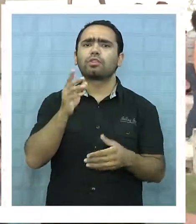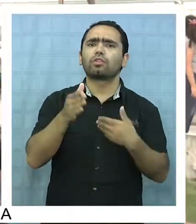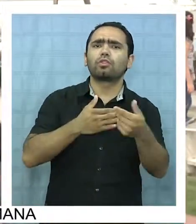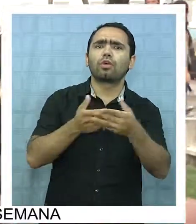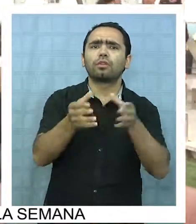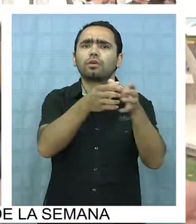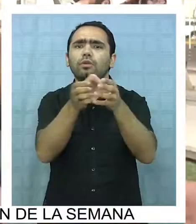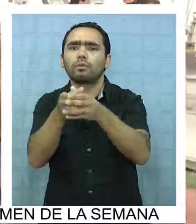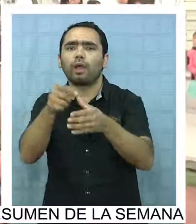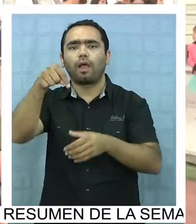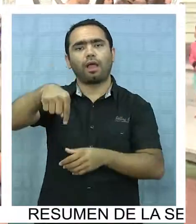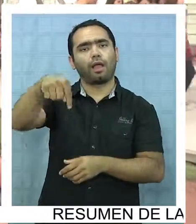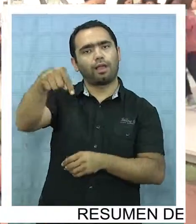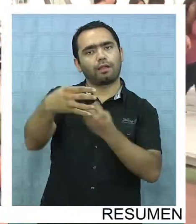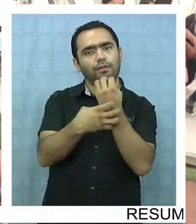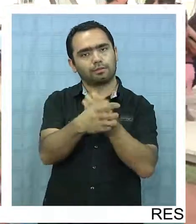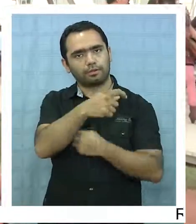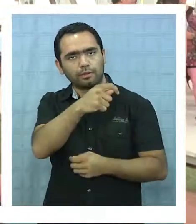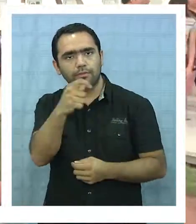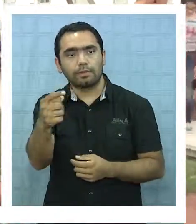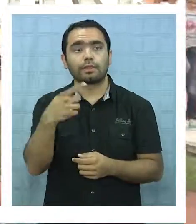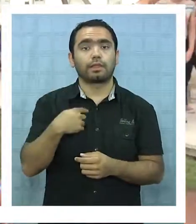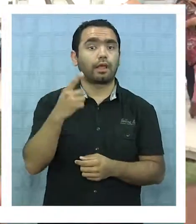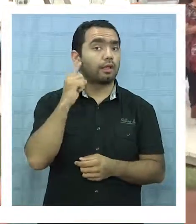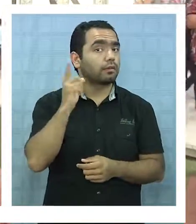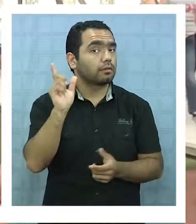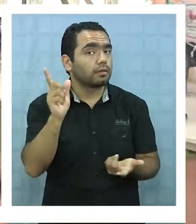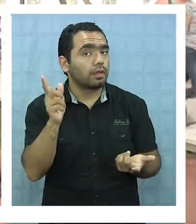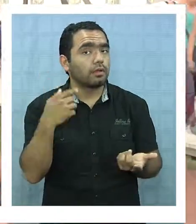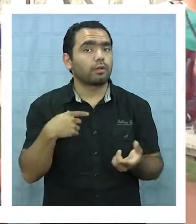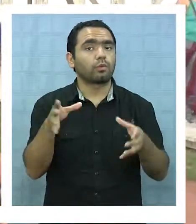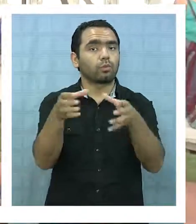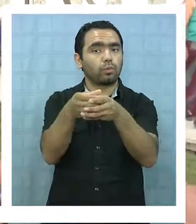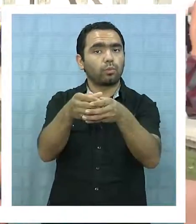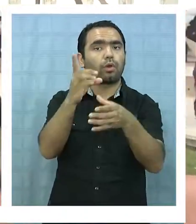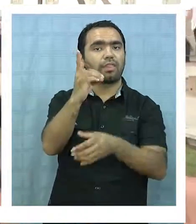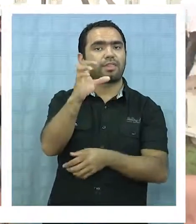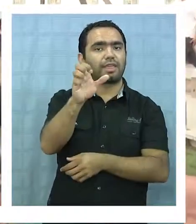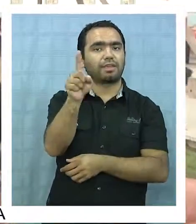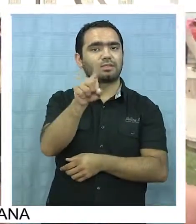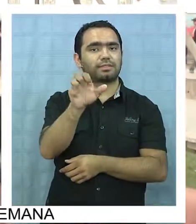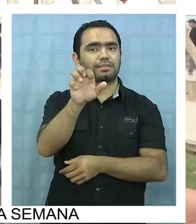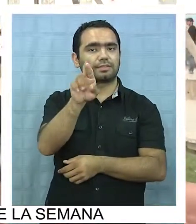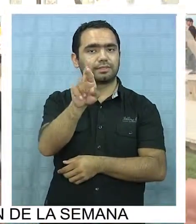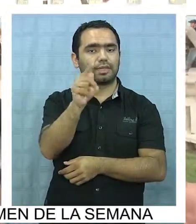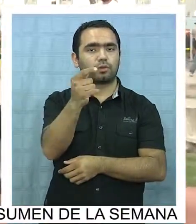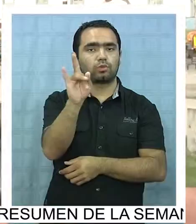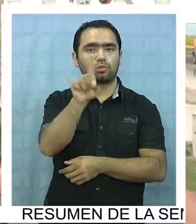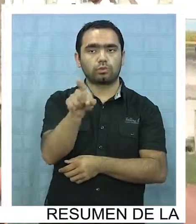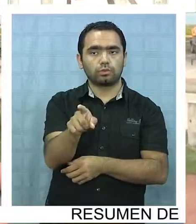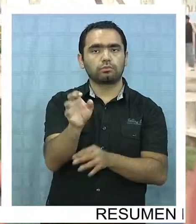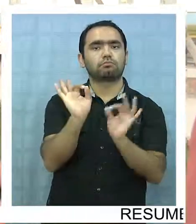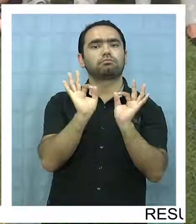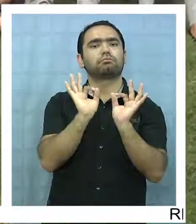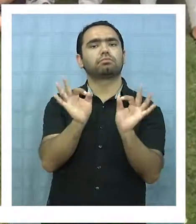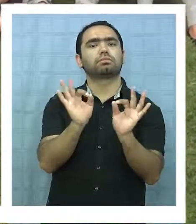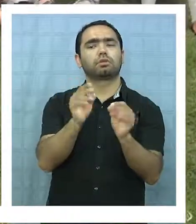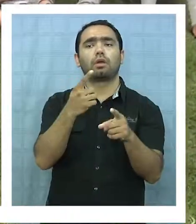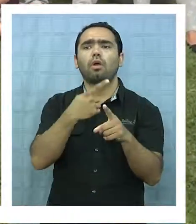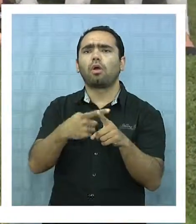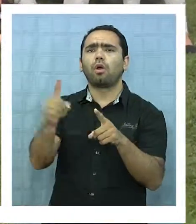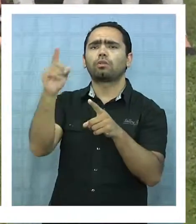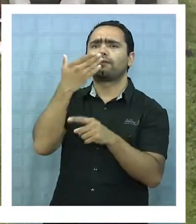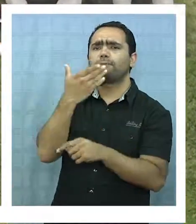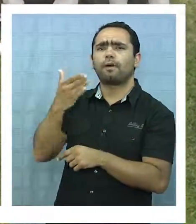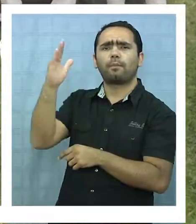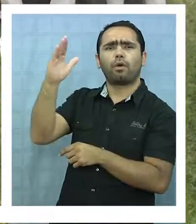gran factura. Si tú escuchas, en este momento está sonando desertos y no tienen nada que enviarle a ningún grupo extranjero ni